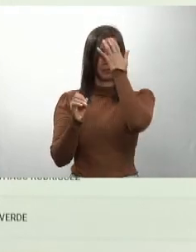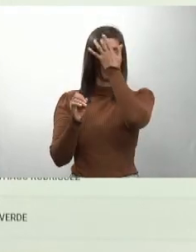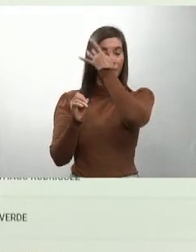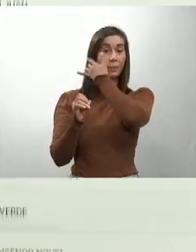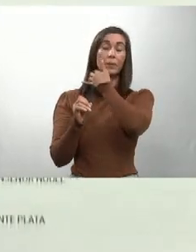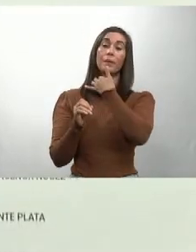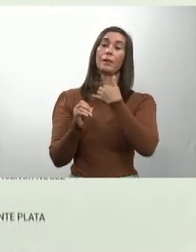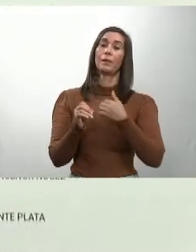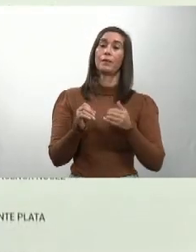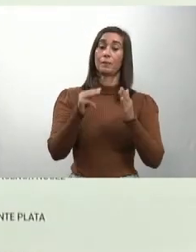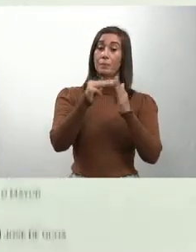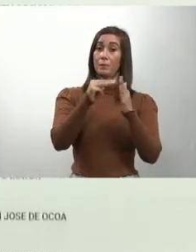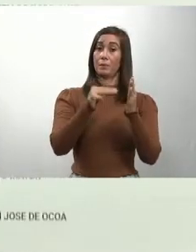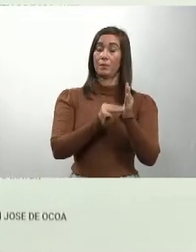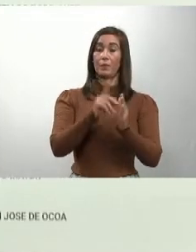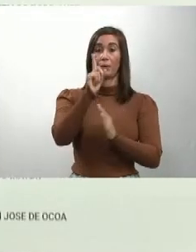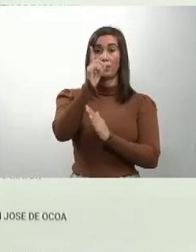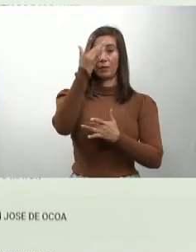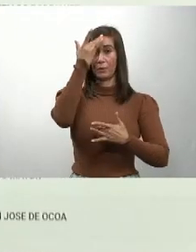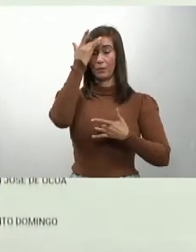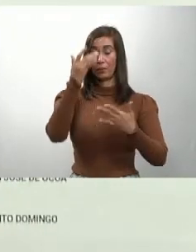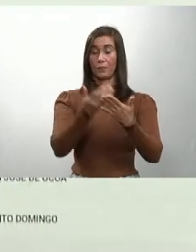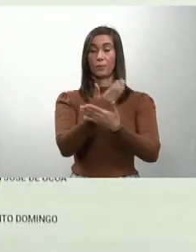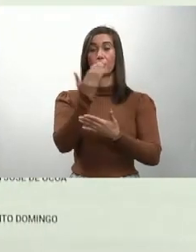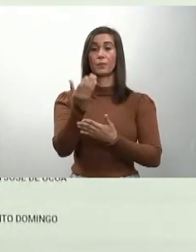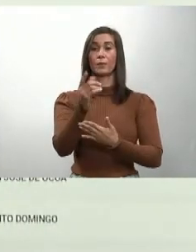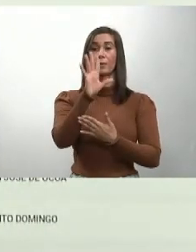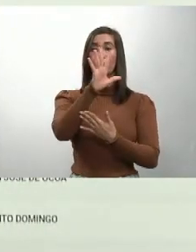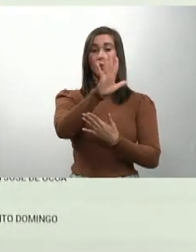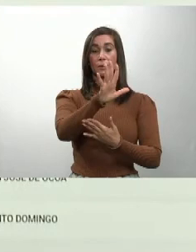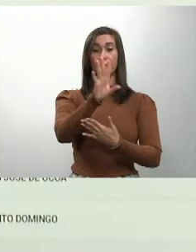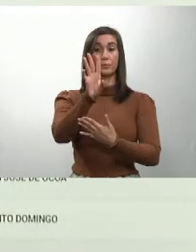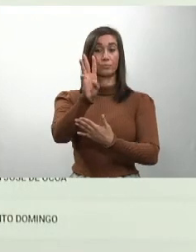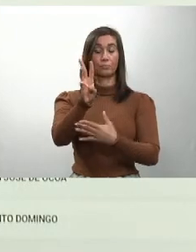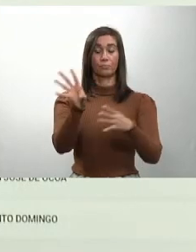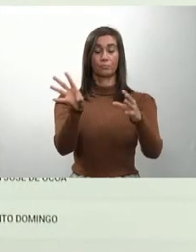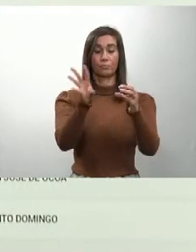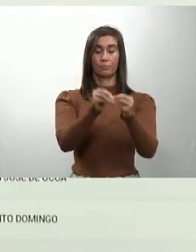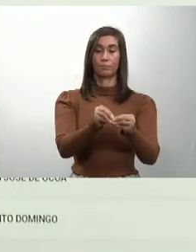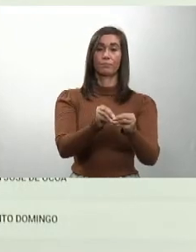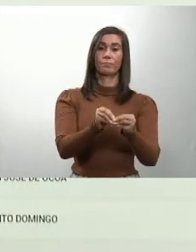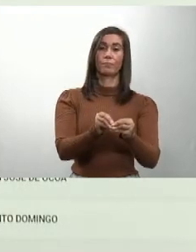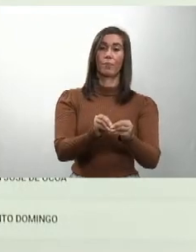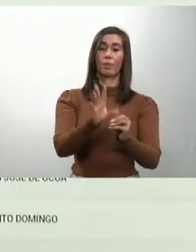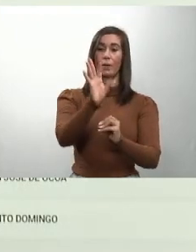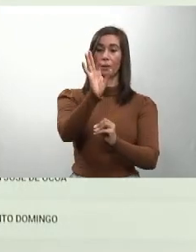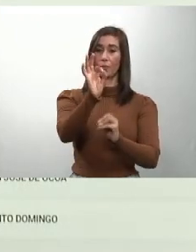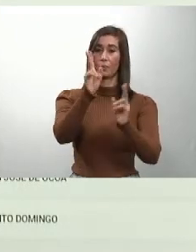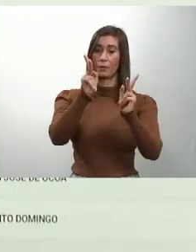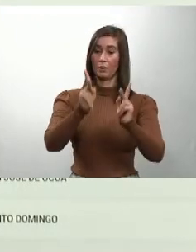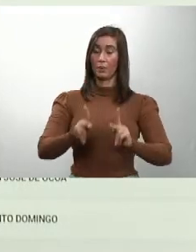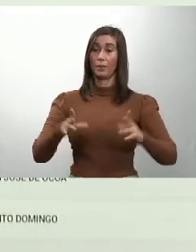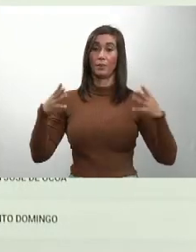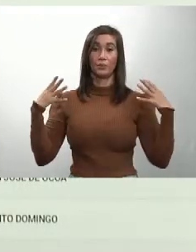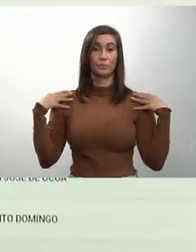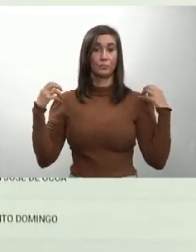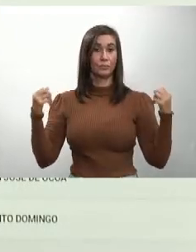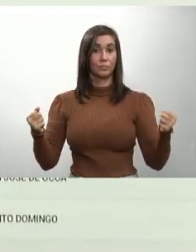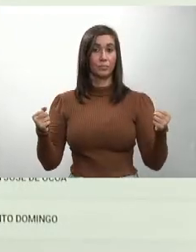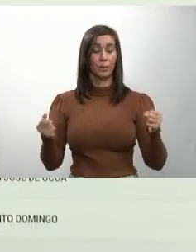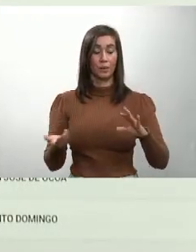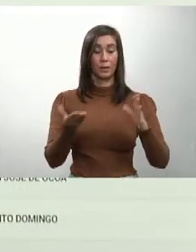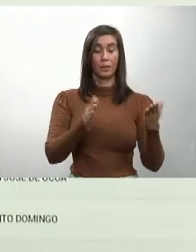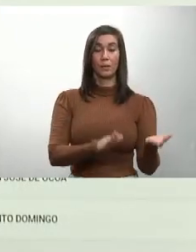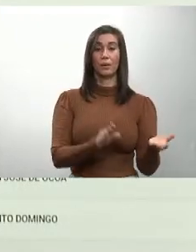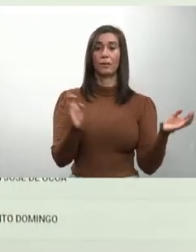Valverde, 1 caso nuevo, 56 acumulados, 9 recuperados, 0